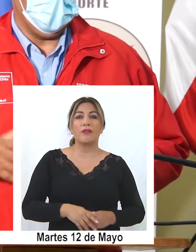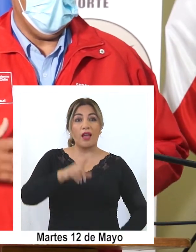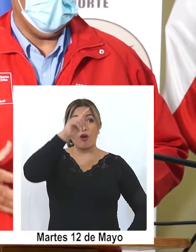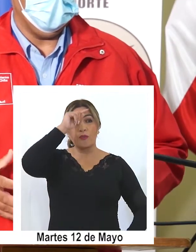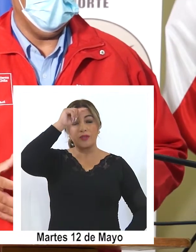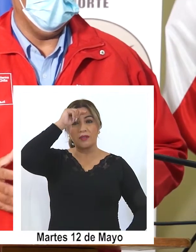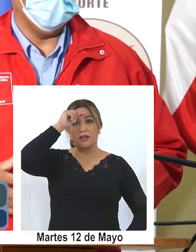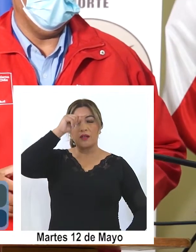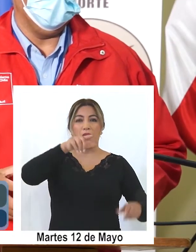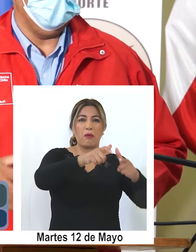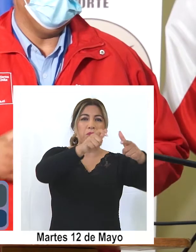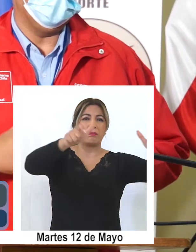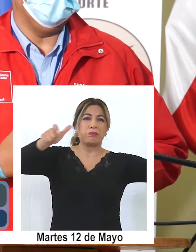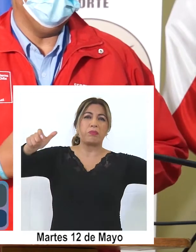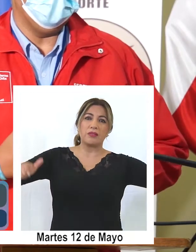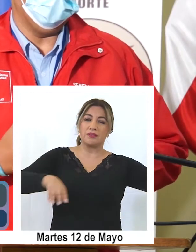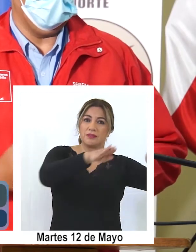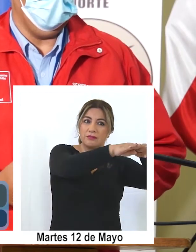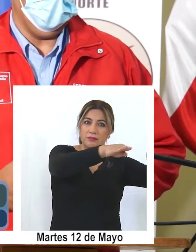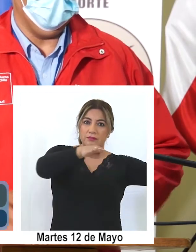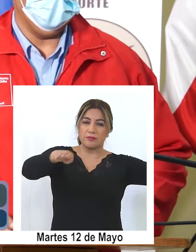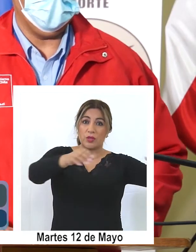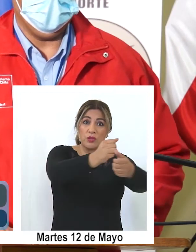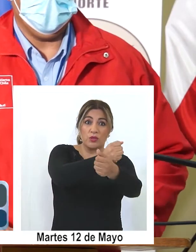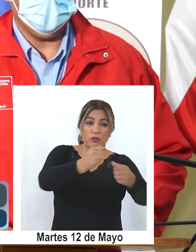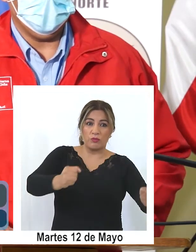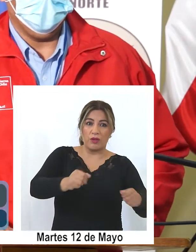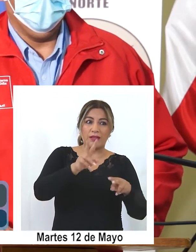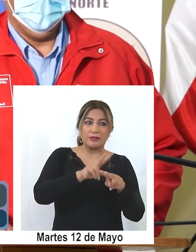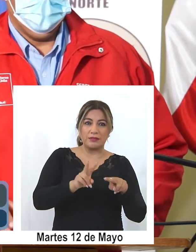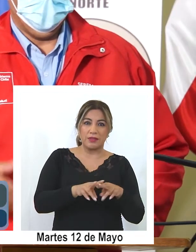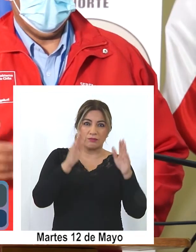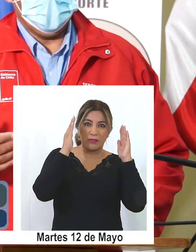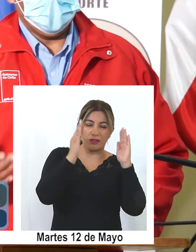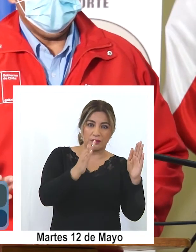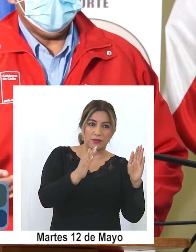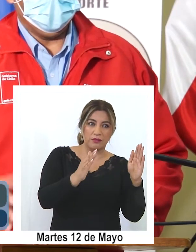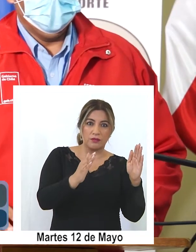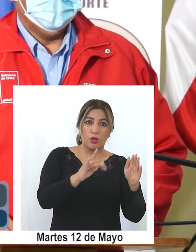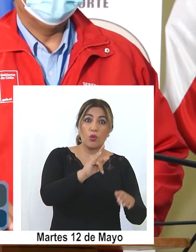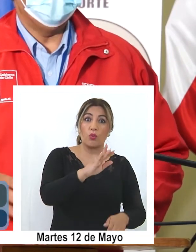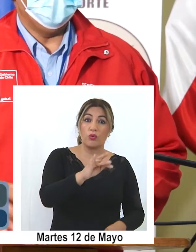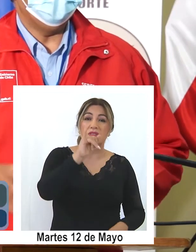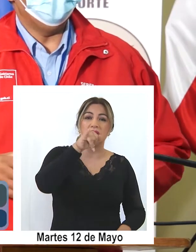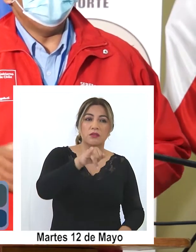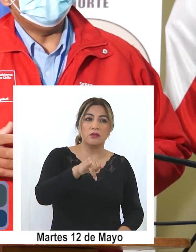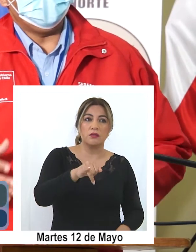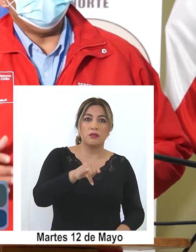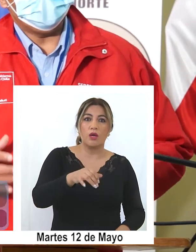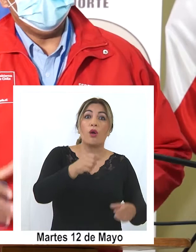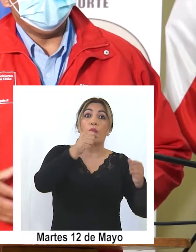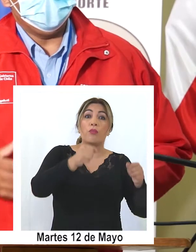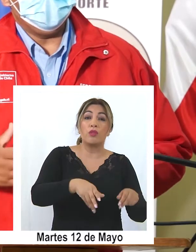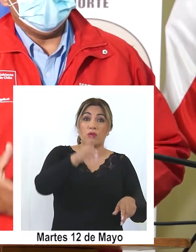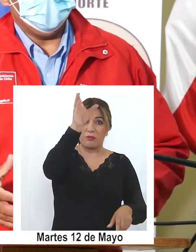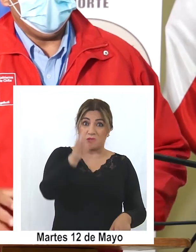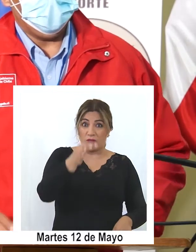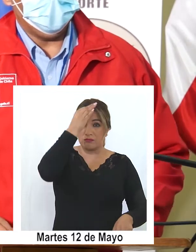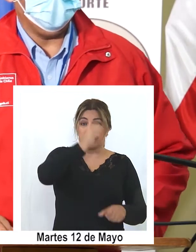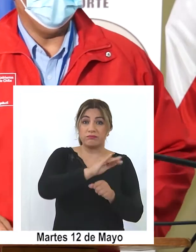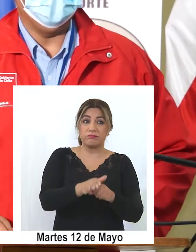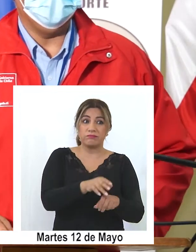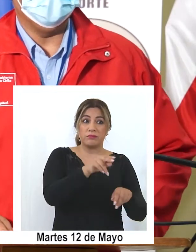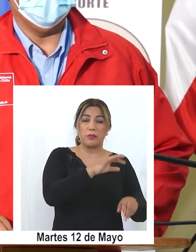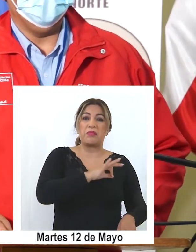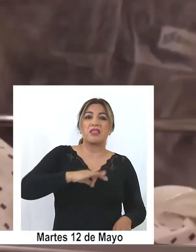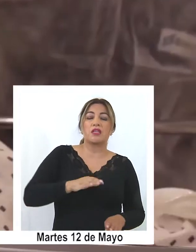capacidad instalada que tenemos nosotros y la imposibilidad de generar, digamos, una cama crítica, se puede movilizar al paciente, y así lo ha